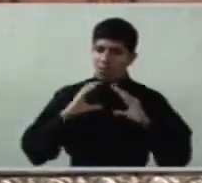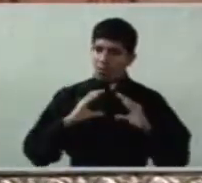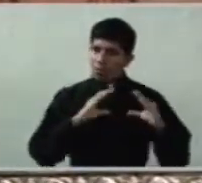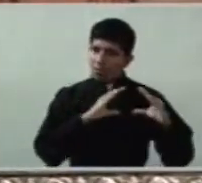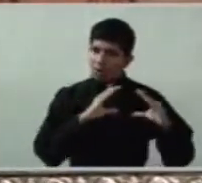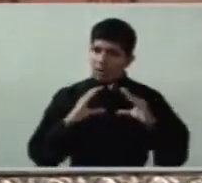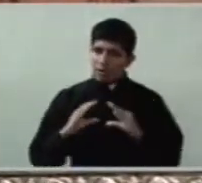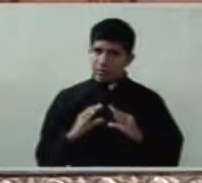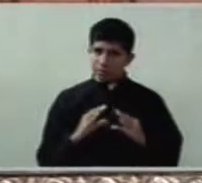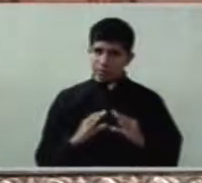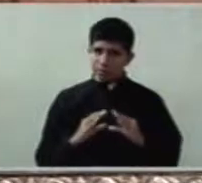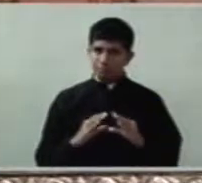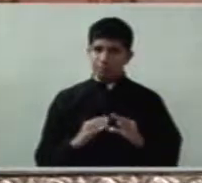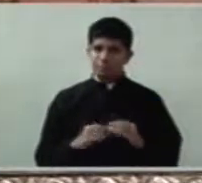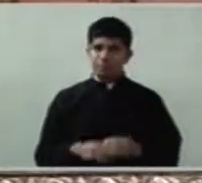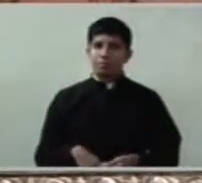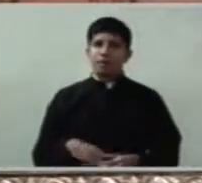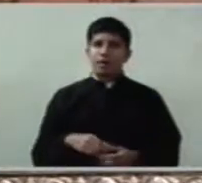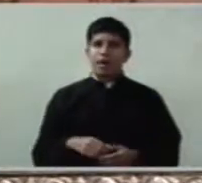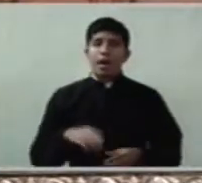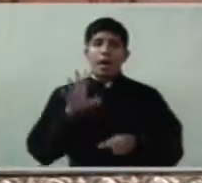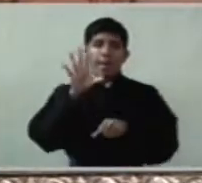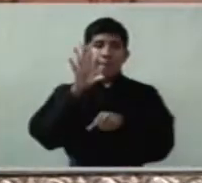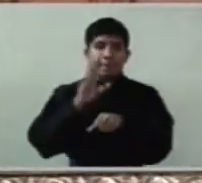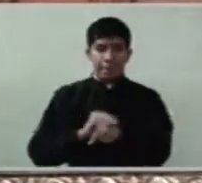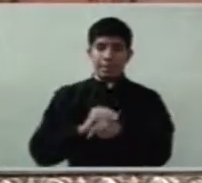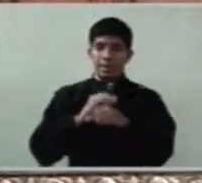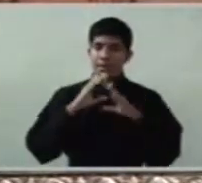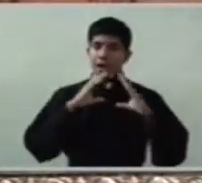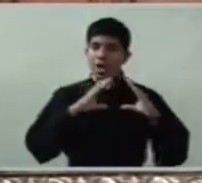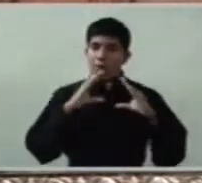Dios déjate cultivar por Dios